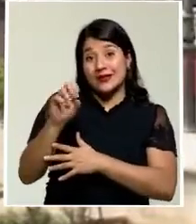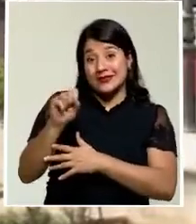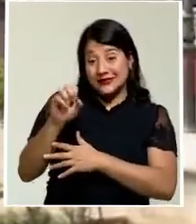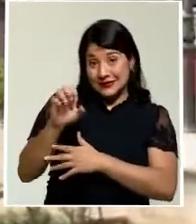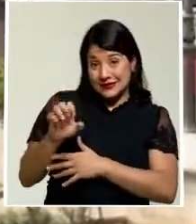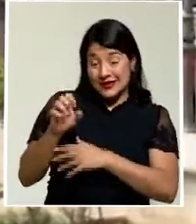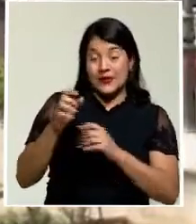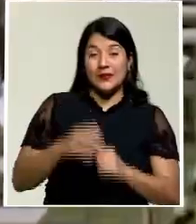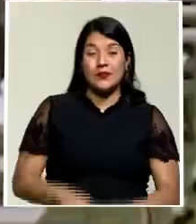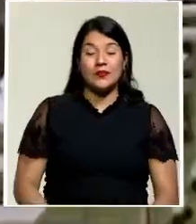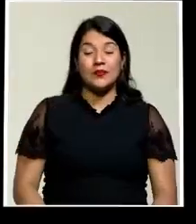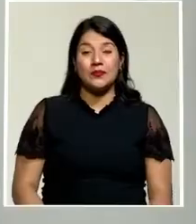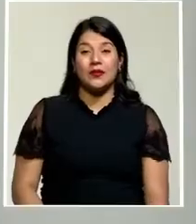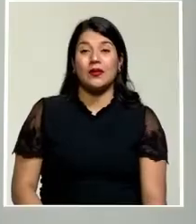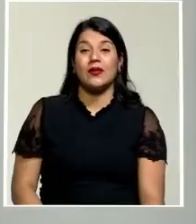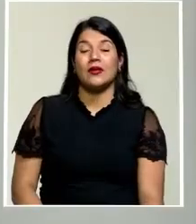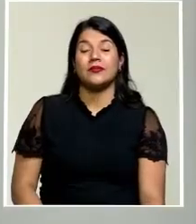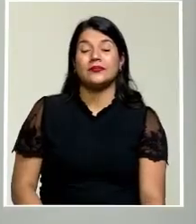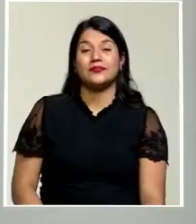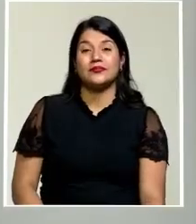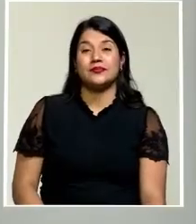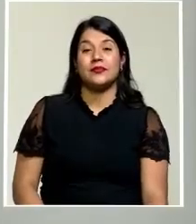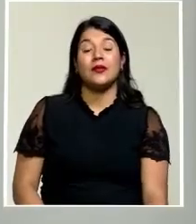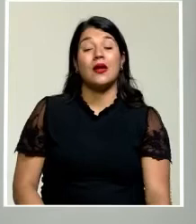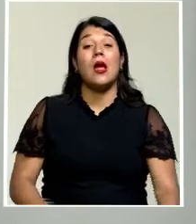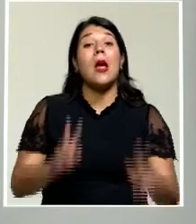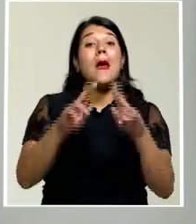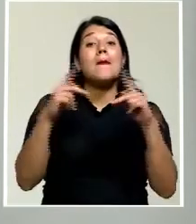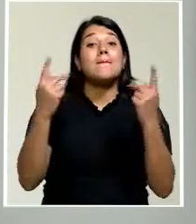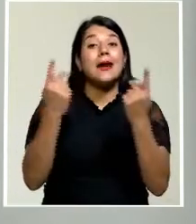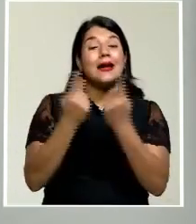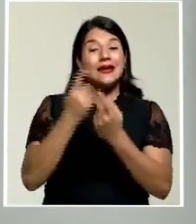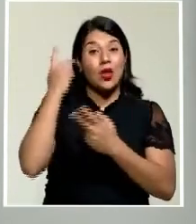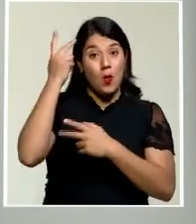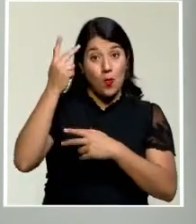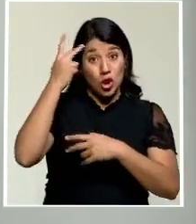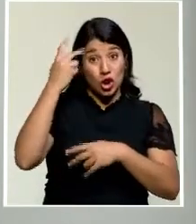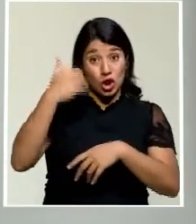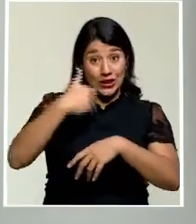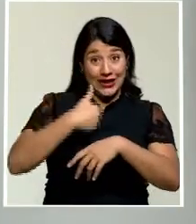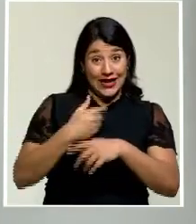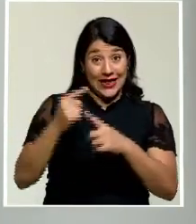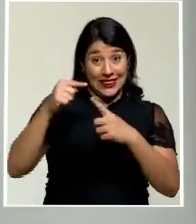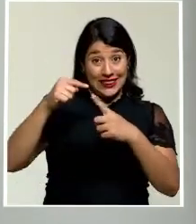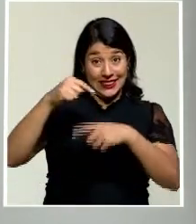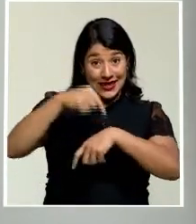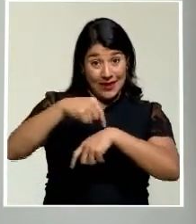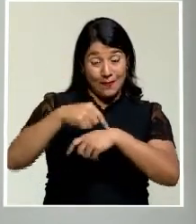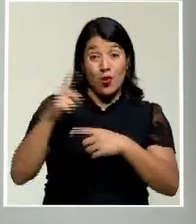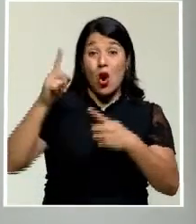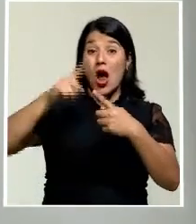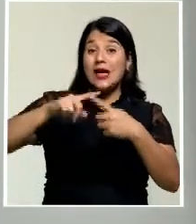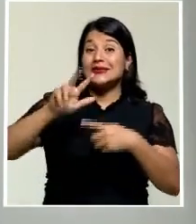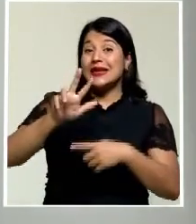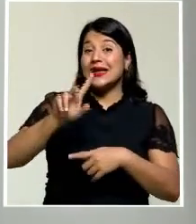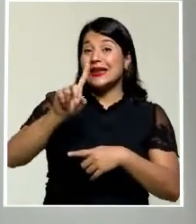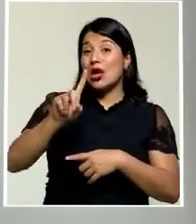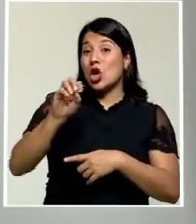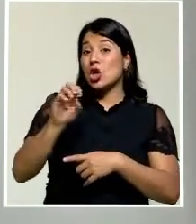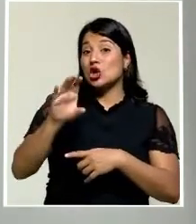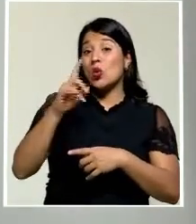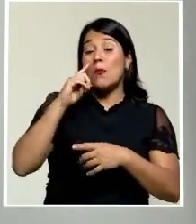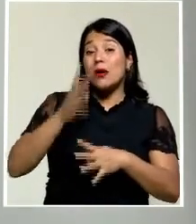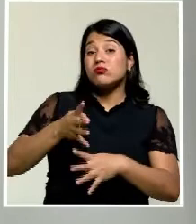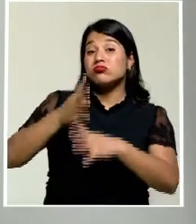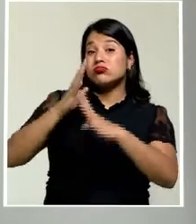de junio del 2021. Los partidos políticos tienen tiempo hasta el 31 de octubre para publicar sus estados